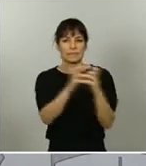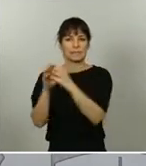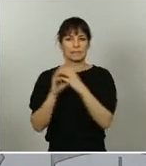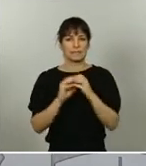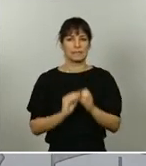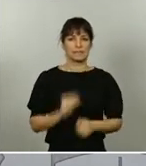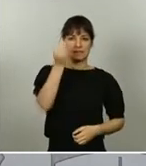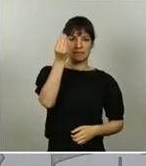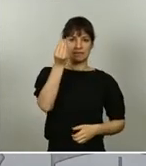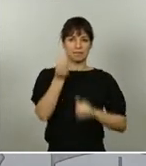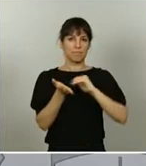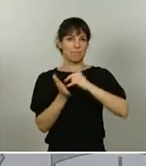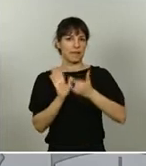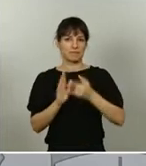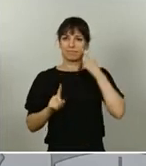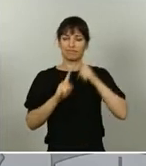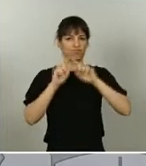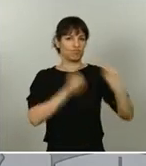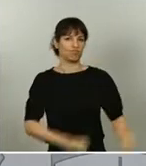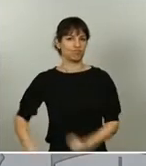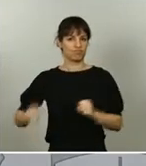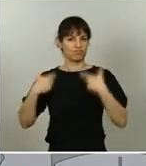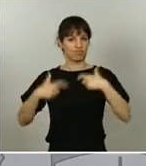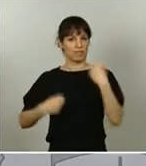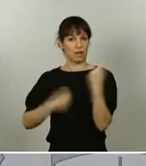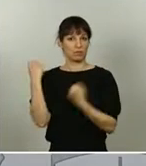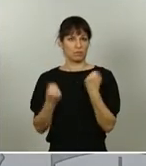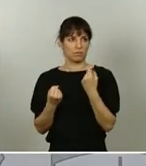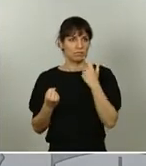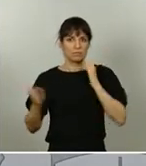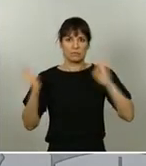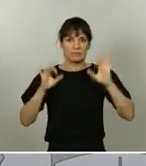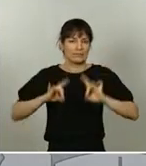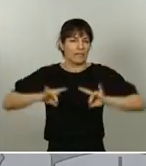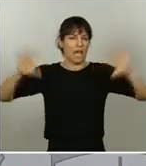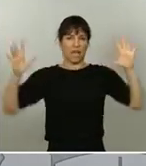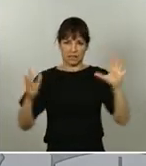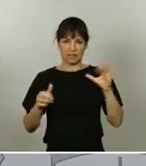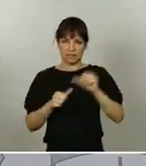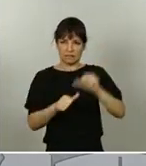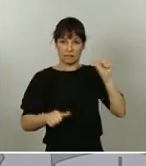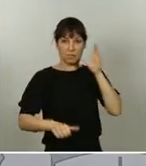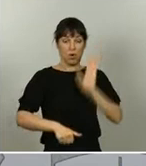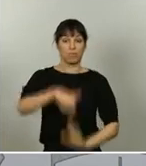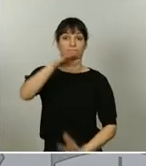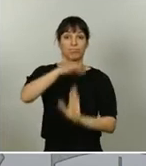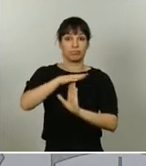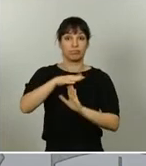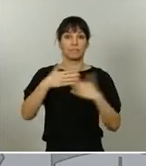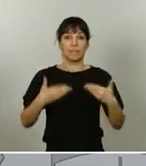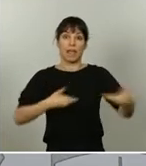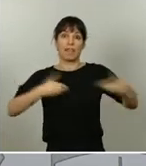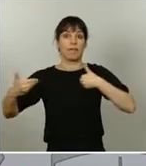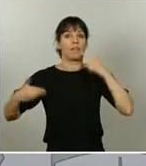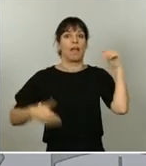para defender al sector de la automoción en este momento tan crítico que han atravesado como consecuencia del parón y de la caída de la demanda. No es